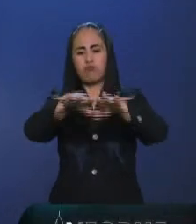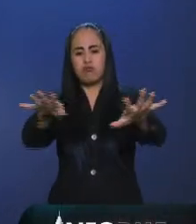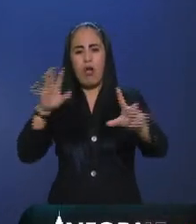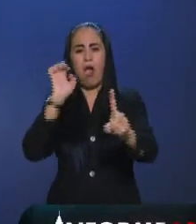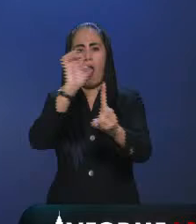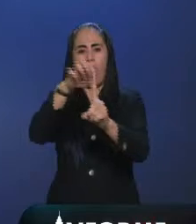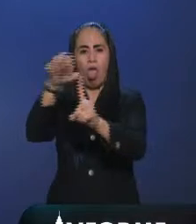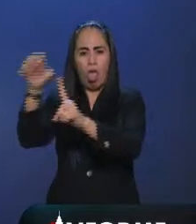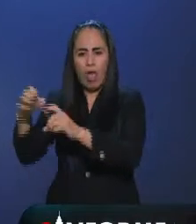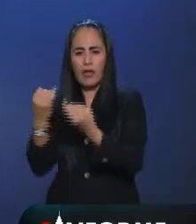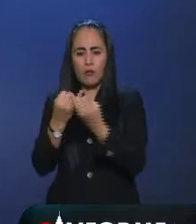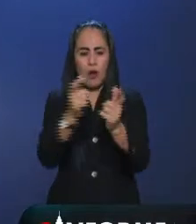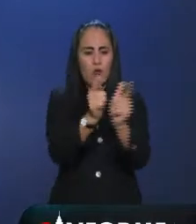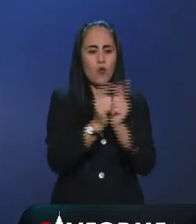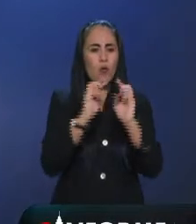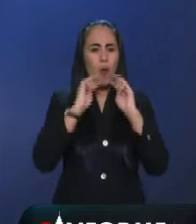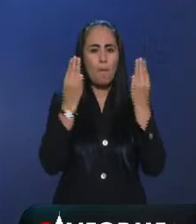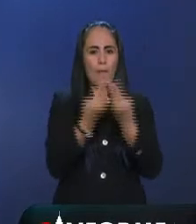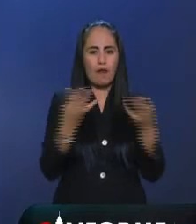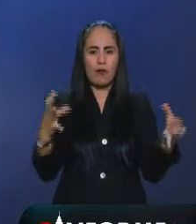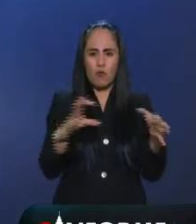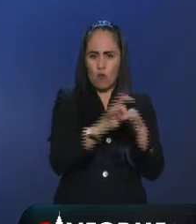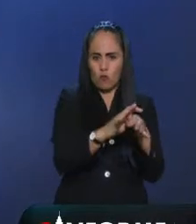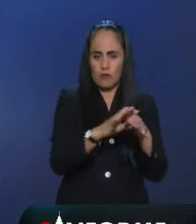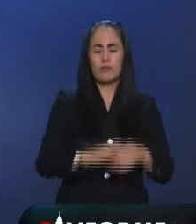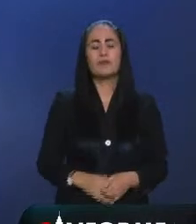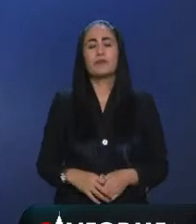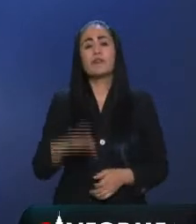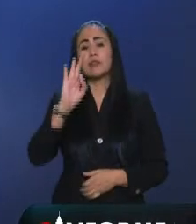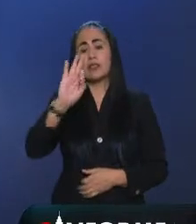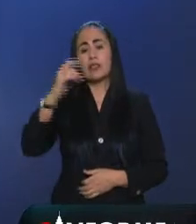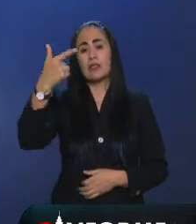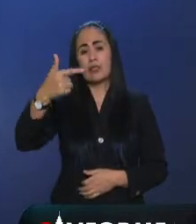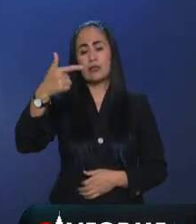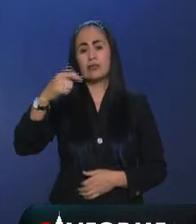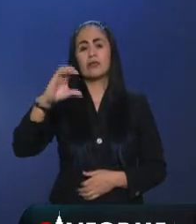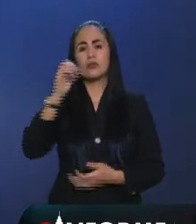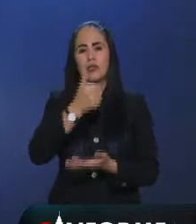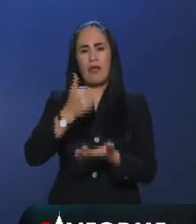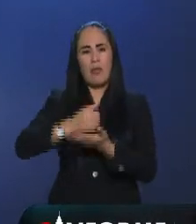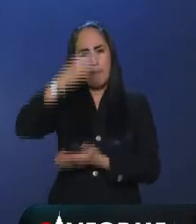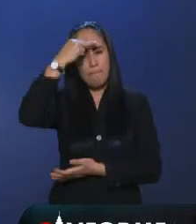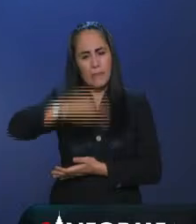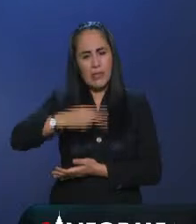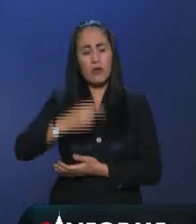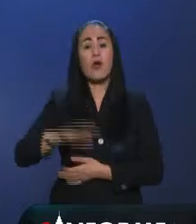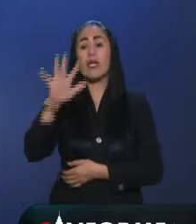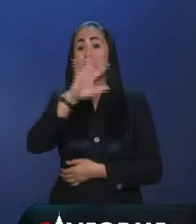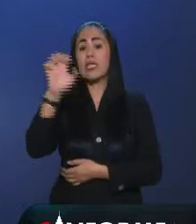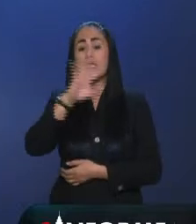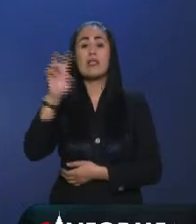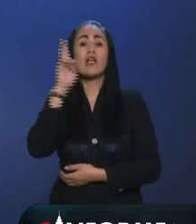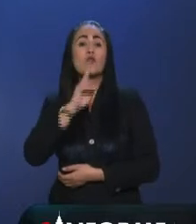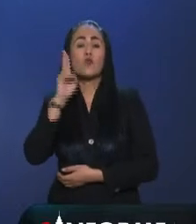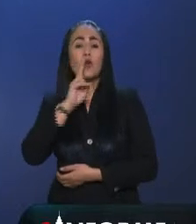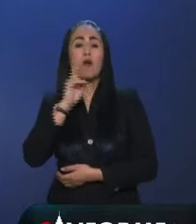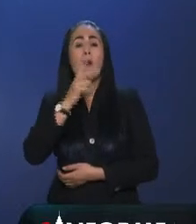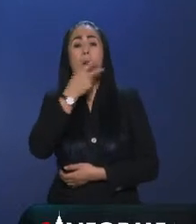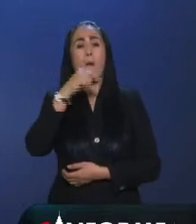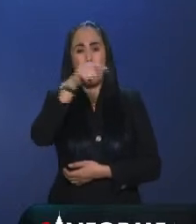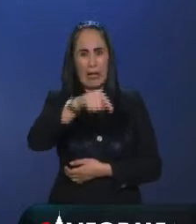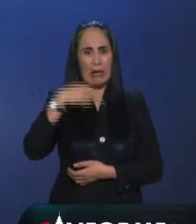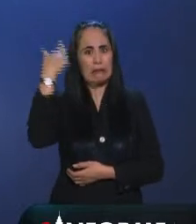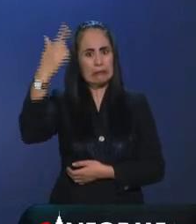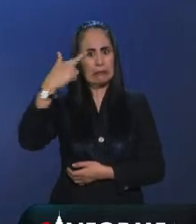delictuosa esta resolución se da luego de que la Fiscalía General de la Ciudad de México presentara más de 500 pruebas en contra del llamado Rey de la